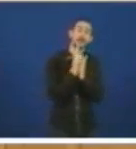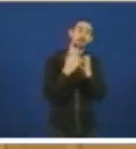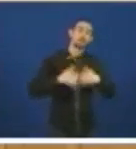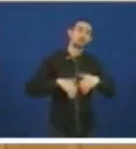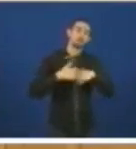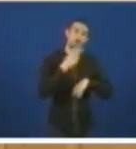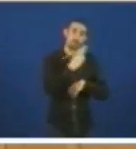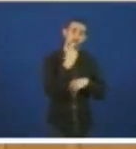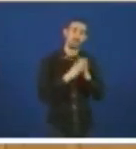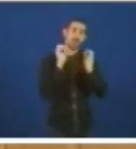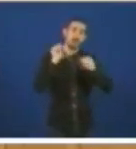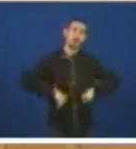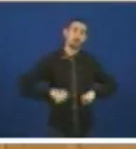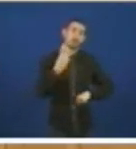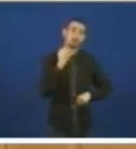SEP e nos acordos de 2004,